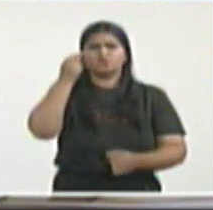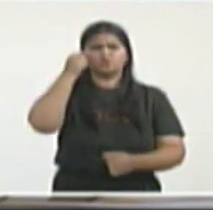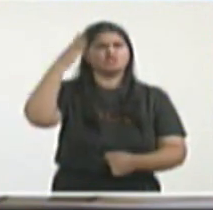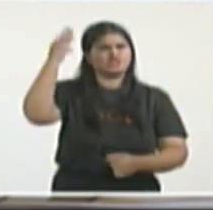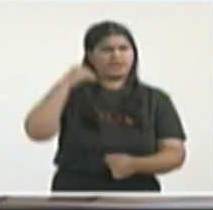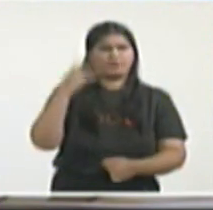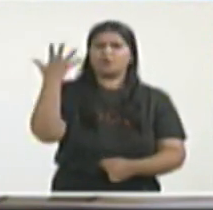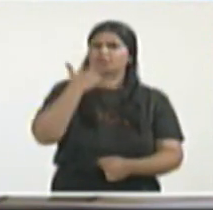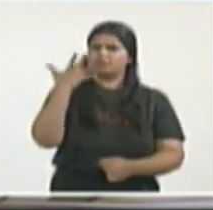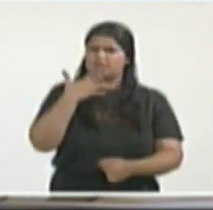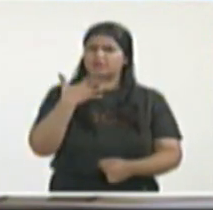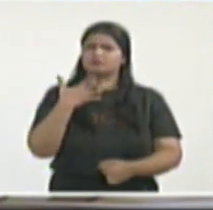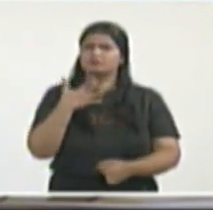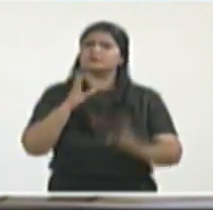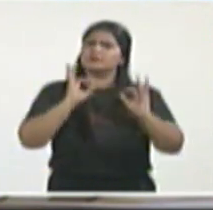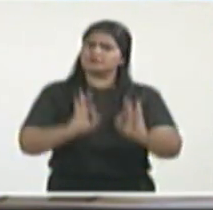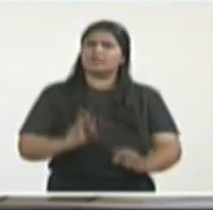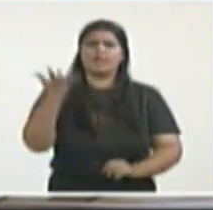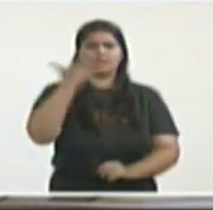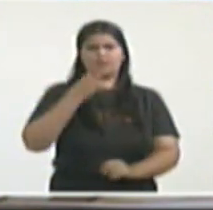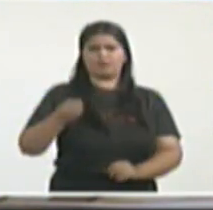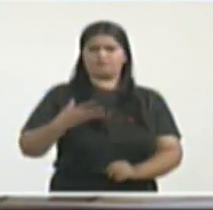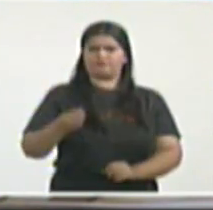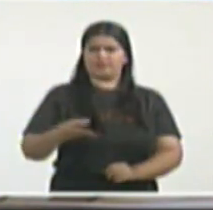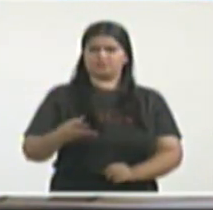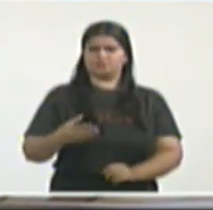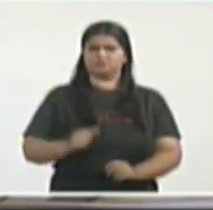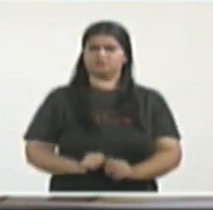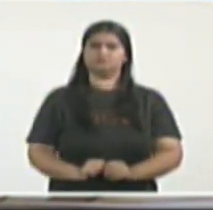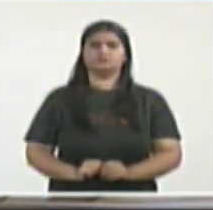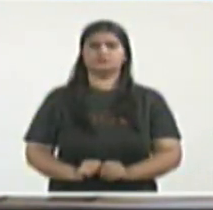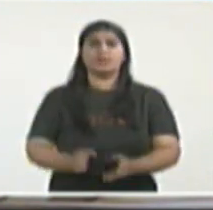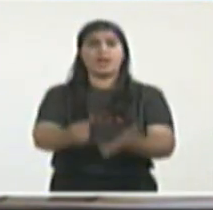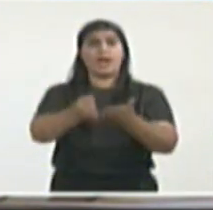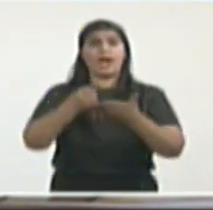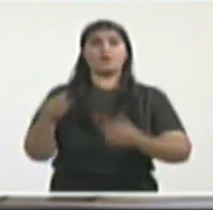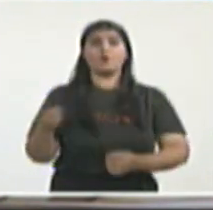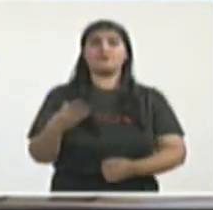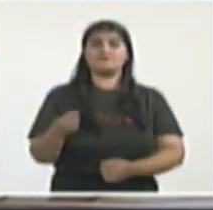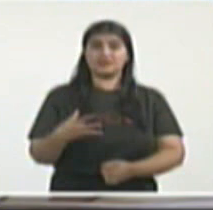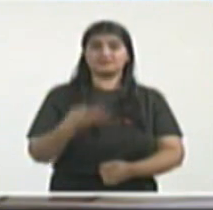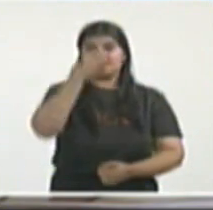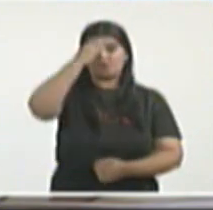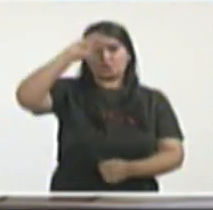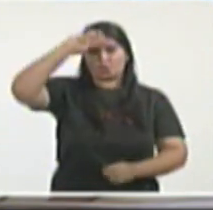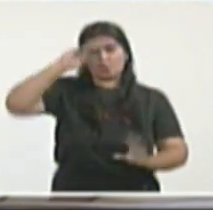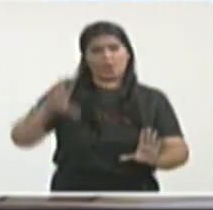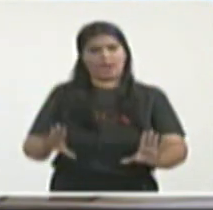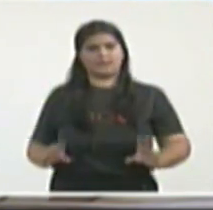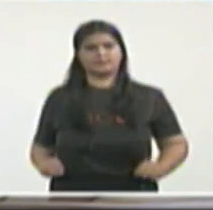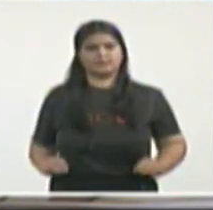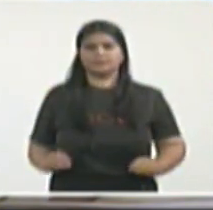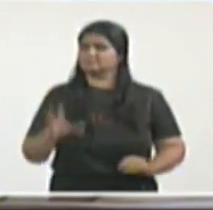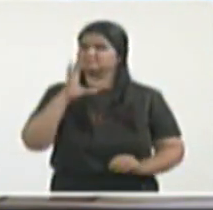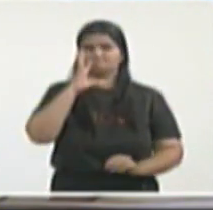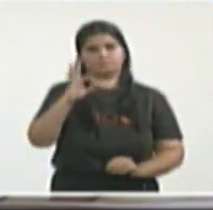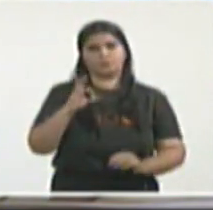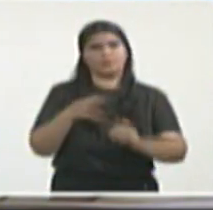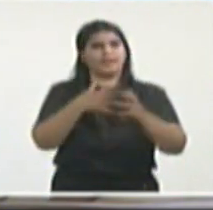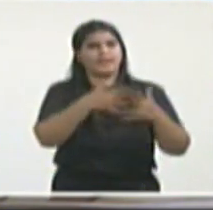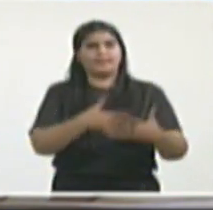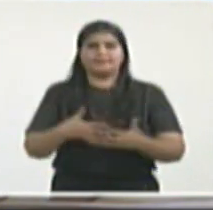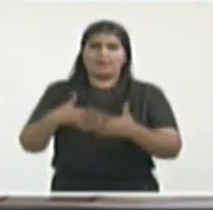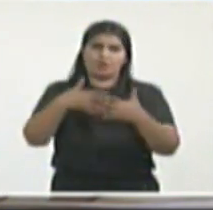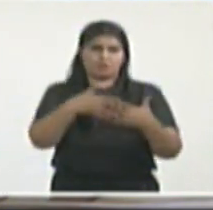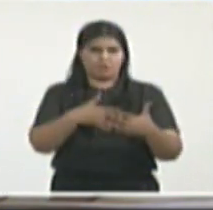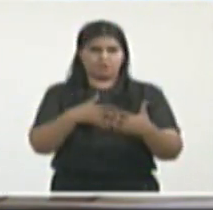Presentaremos en las próximas horas toda la evidencia copiosa de estas imputaciones que hago al gobierno de los Estados Unidos y